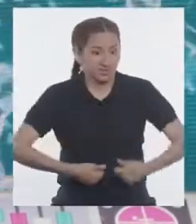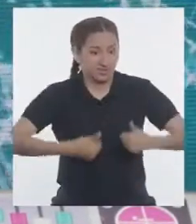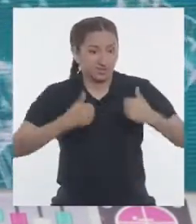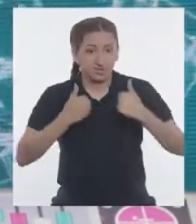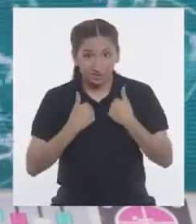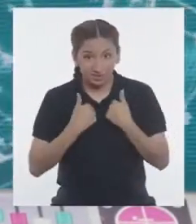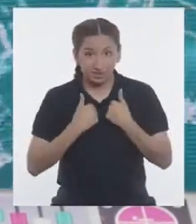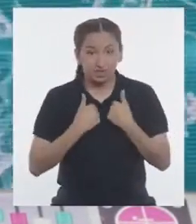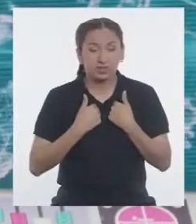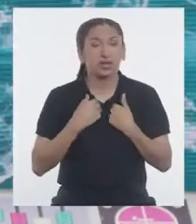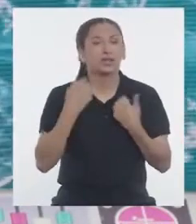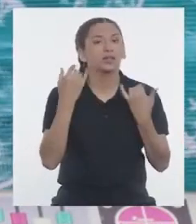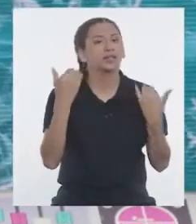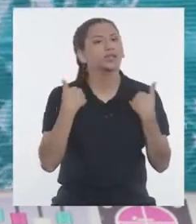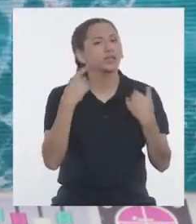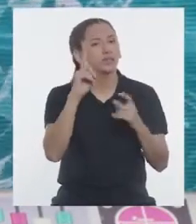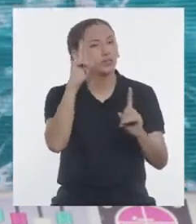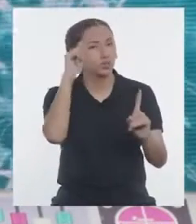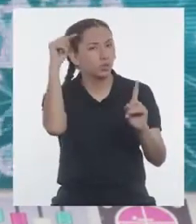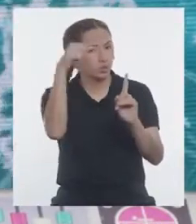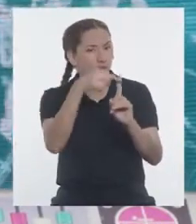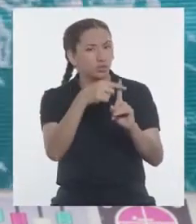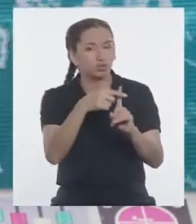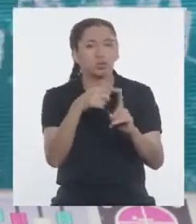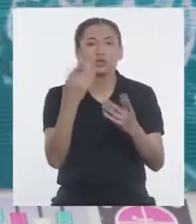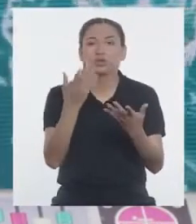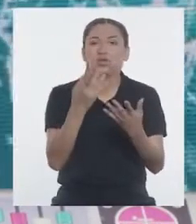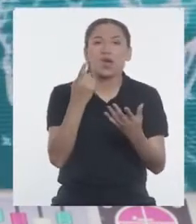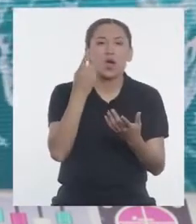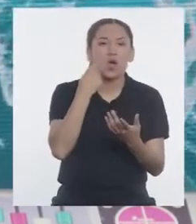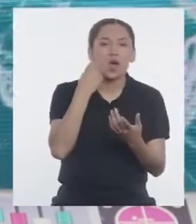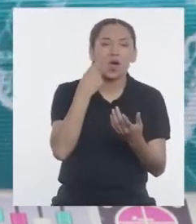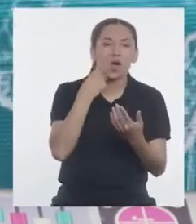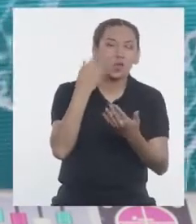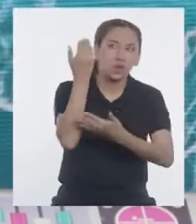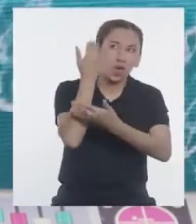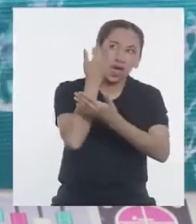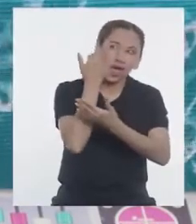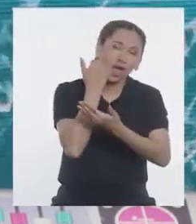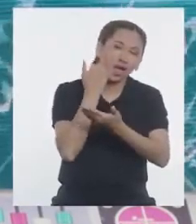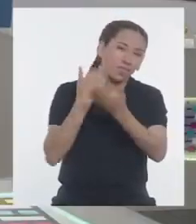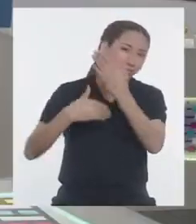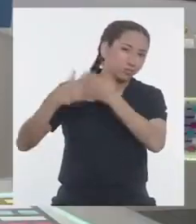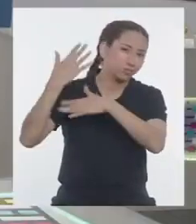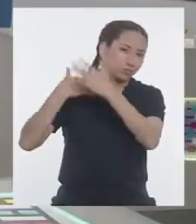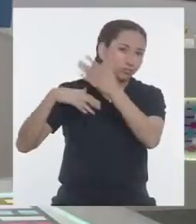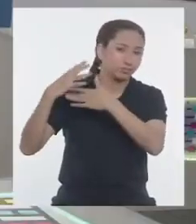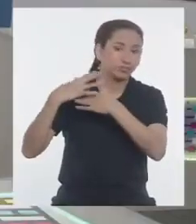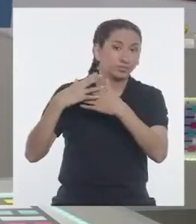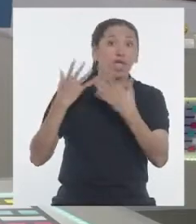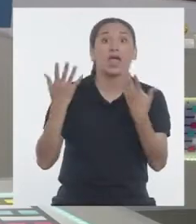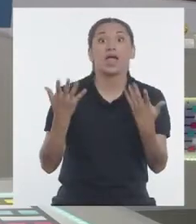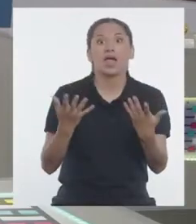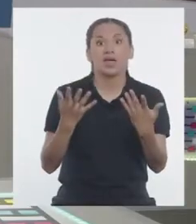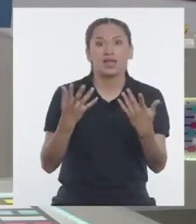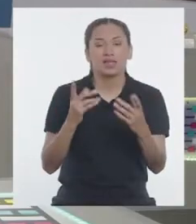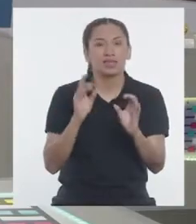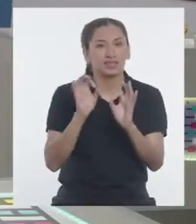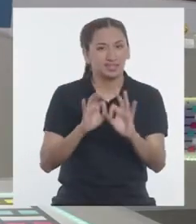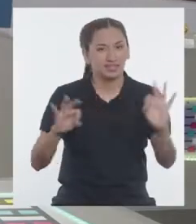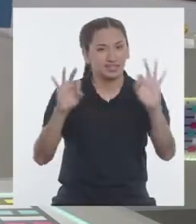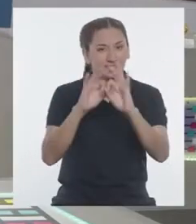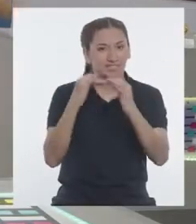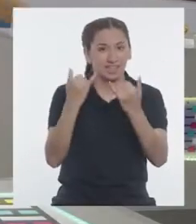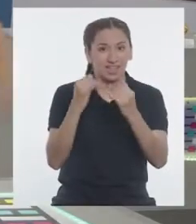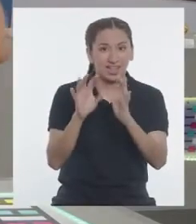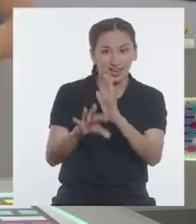un propósito que revalora los conocimientos ancestrales. Y para eso vamos a